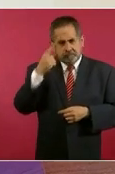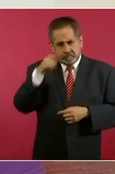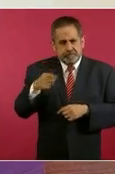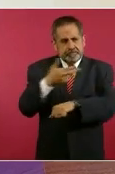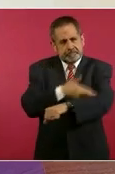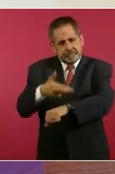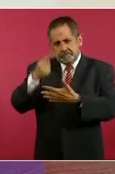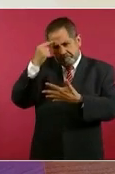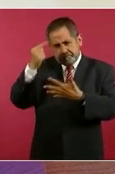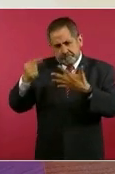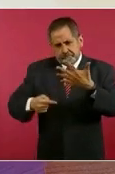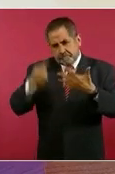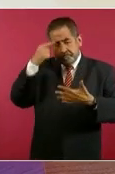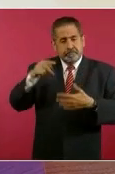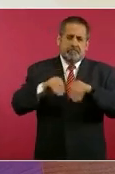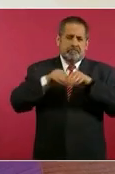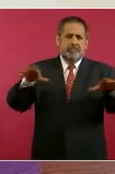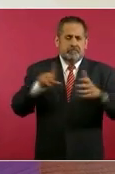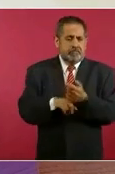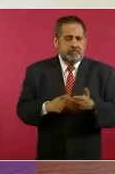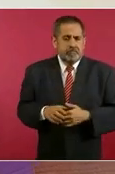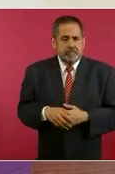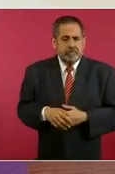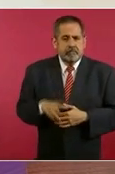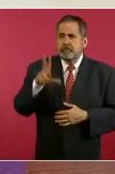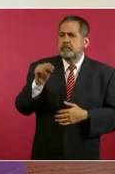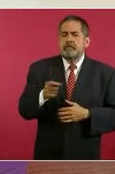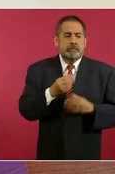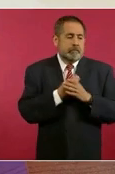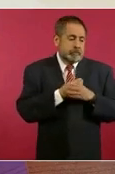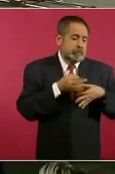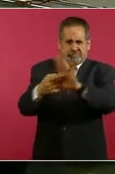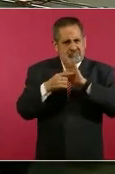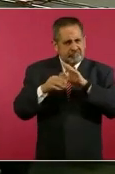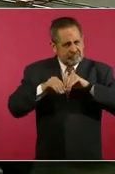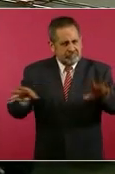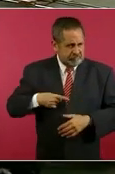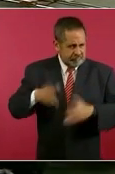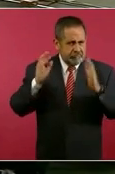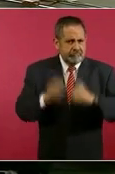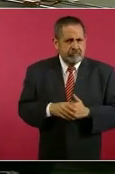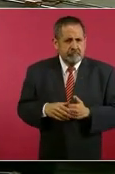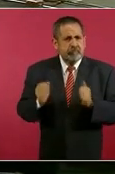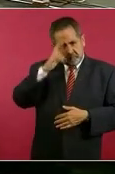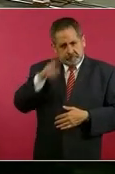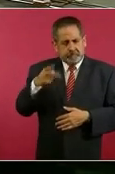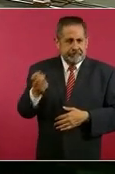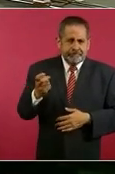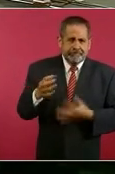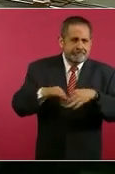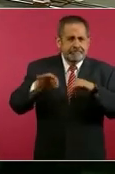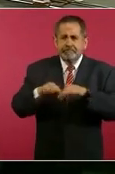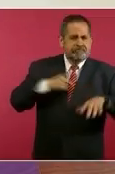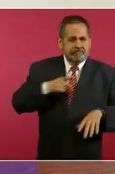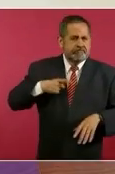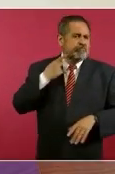los trámites legales para dar a conocer. Porque es que esto no es un asunto nada más jurídico. Es un asunto de justicia. Es un asunto